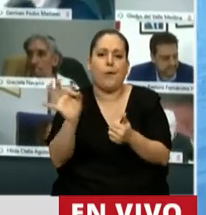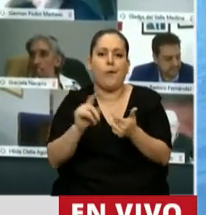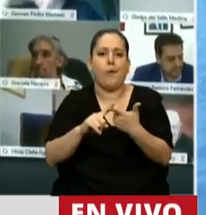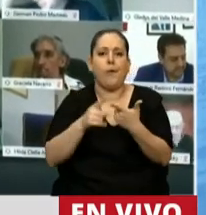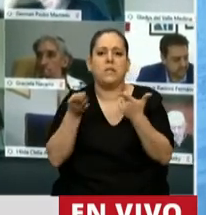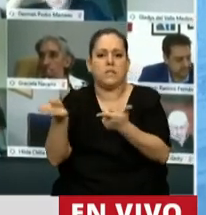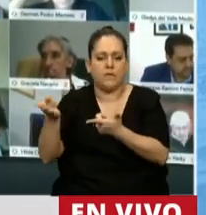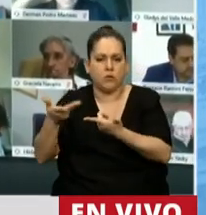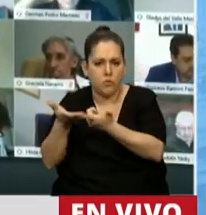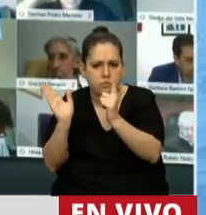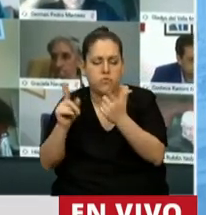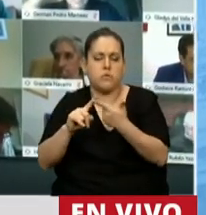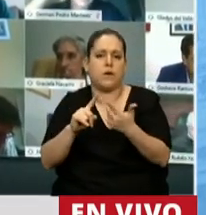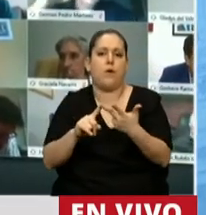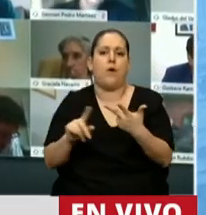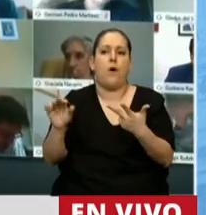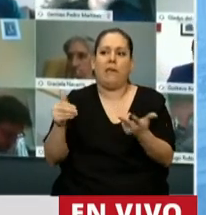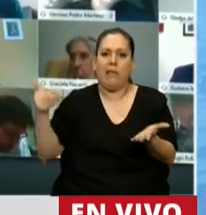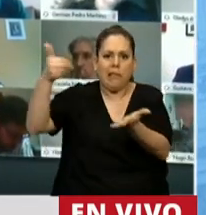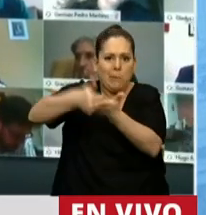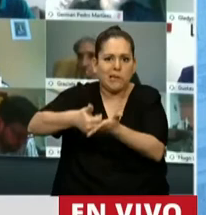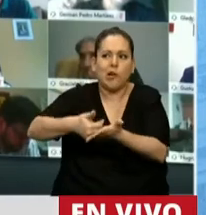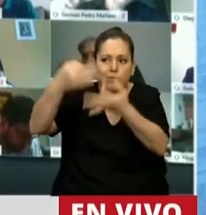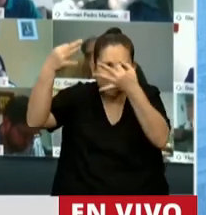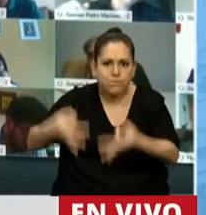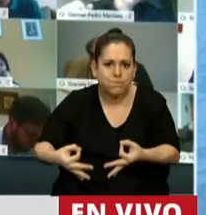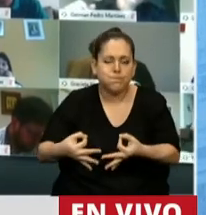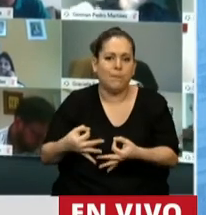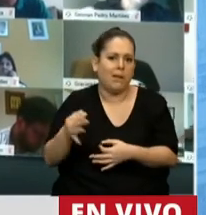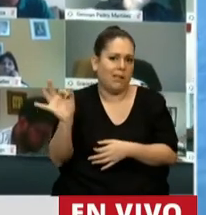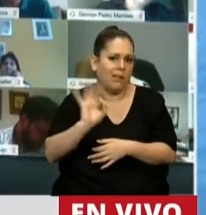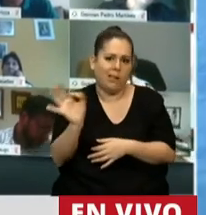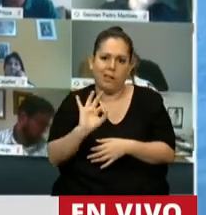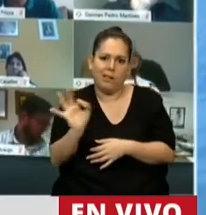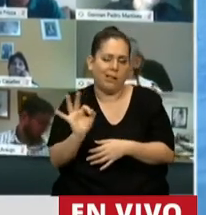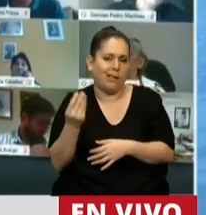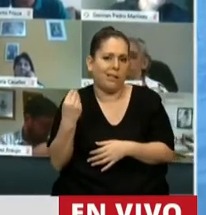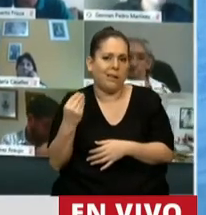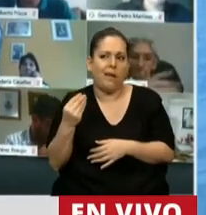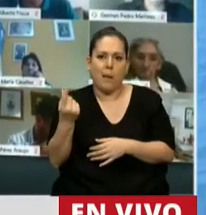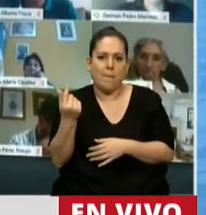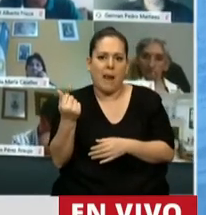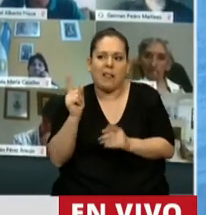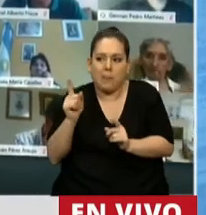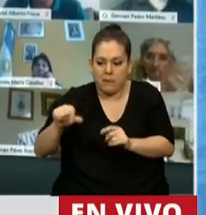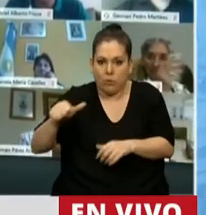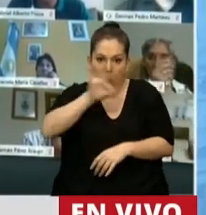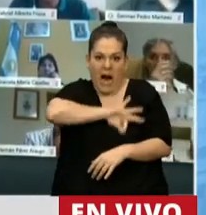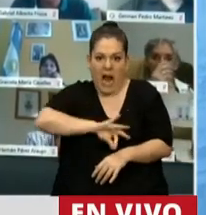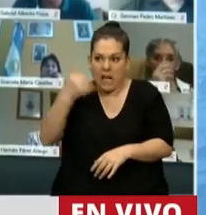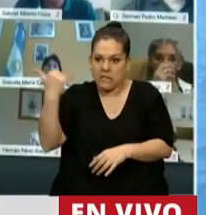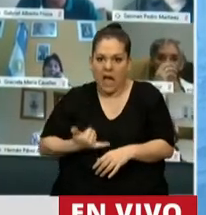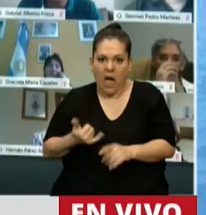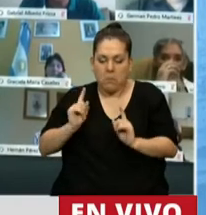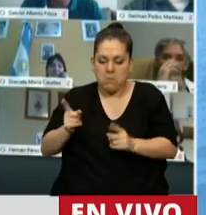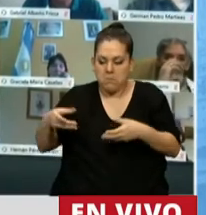los servicios públicos, que en vez de hacer las inversiones, se dedicaron a distribuirse sus ganancias, a